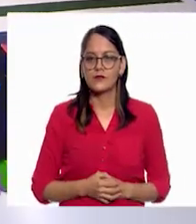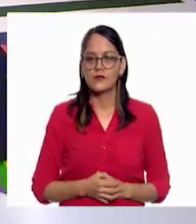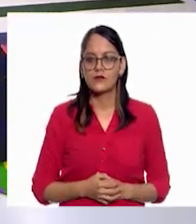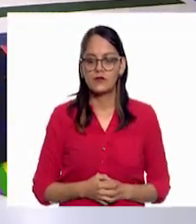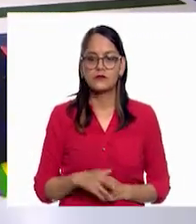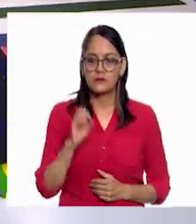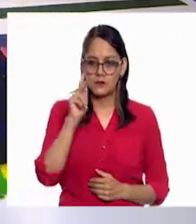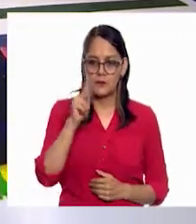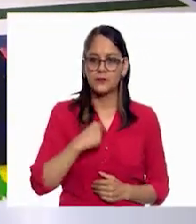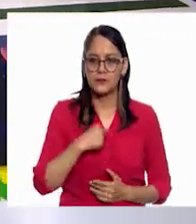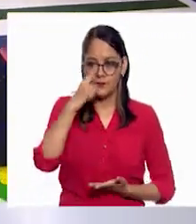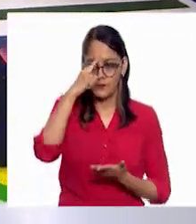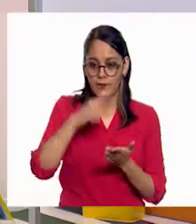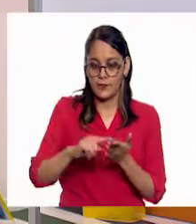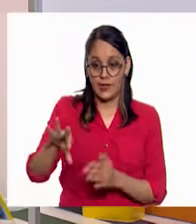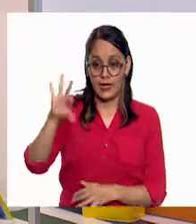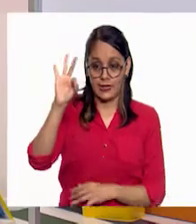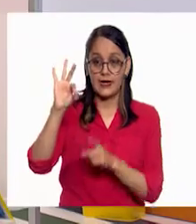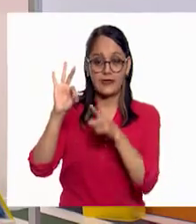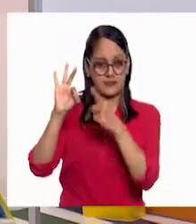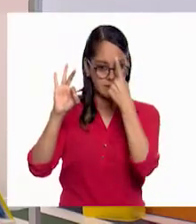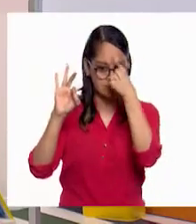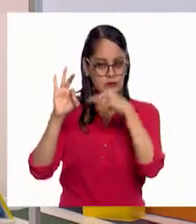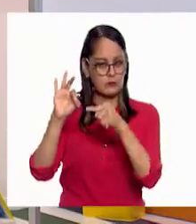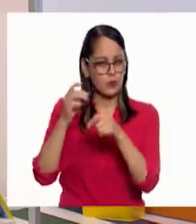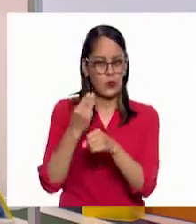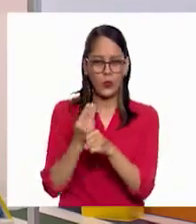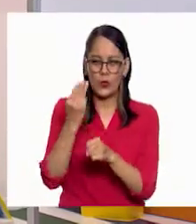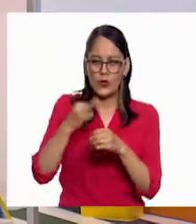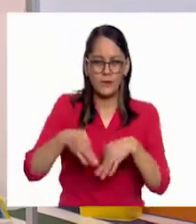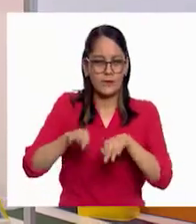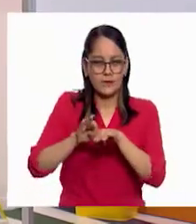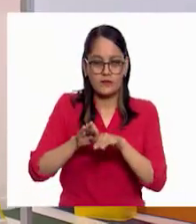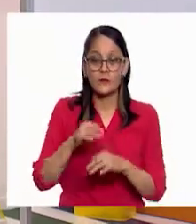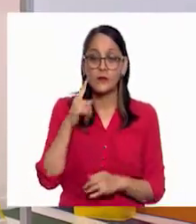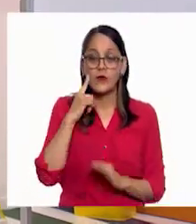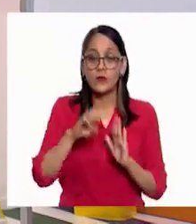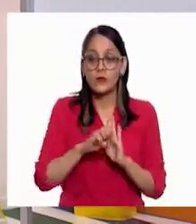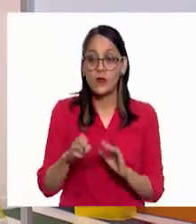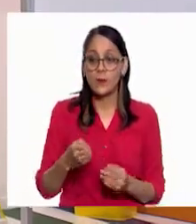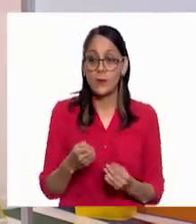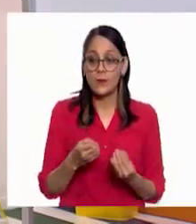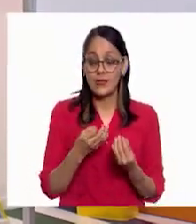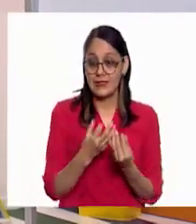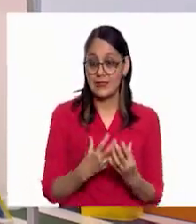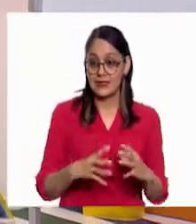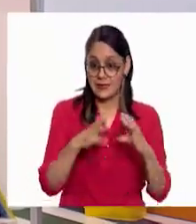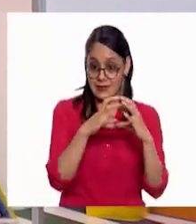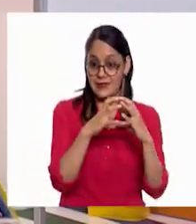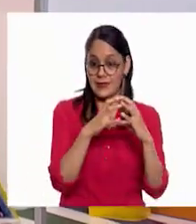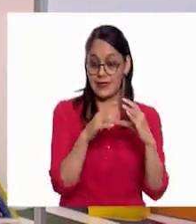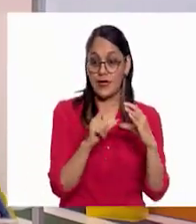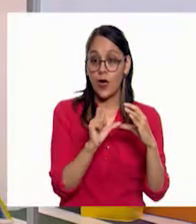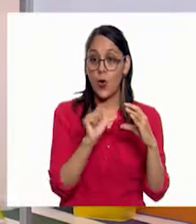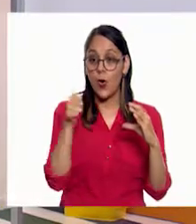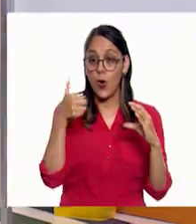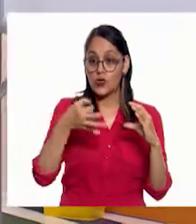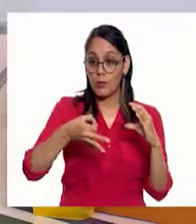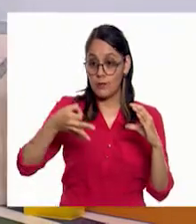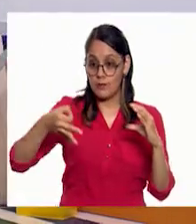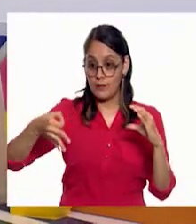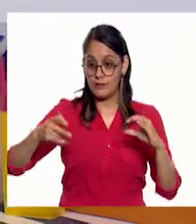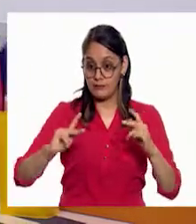Ok, creo que este dato a me parece muy importante. Ningún planeta es como el nuestro y eso se debe a